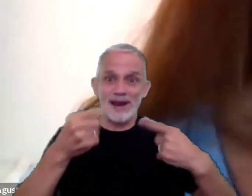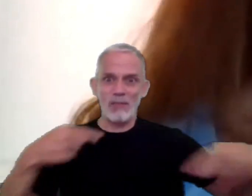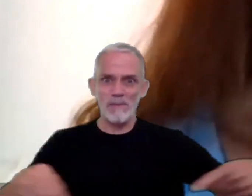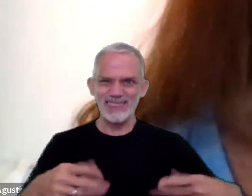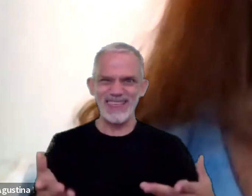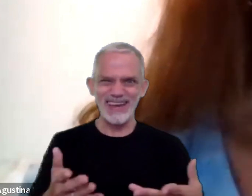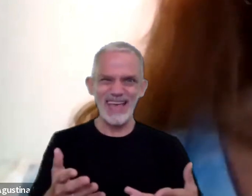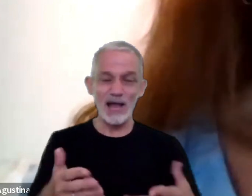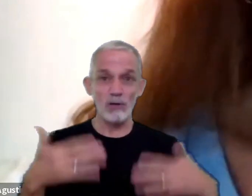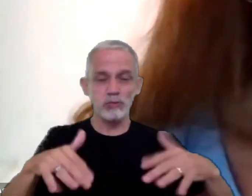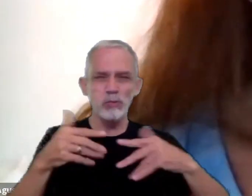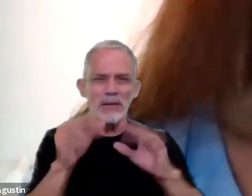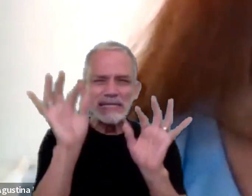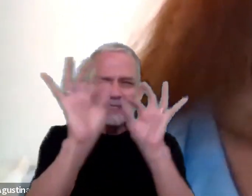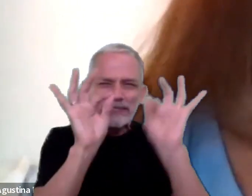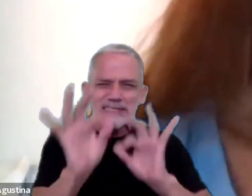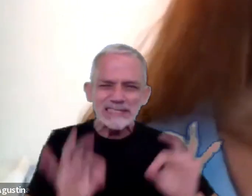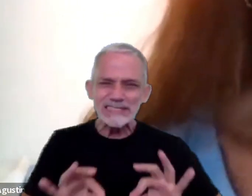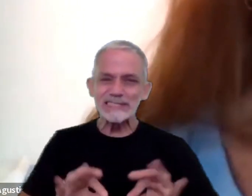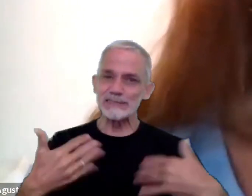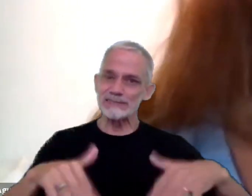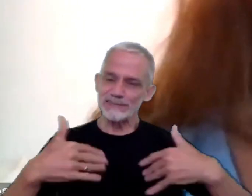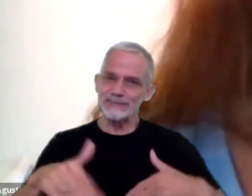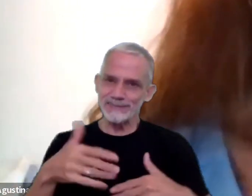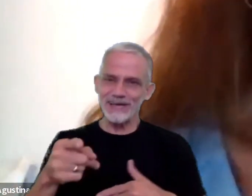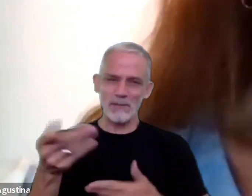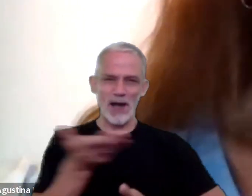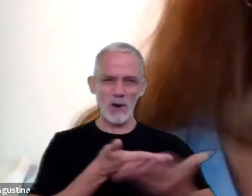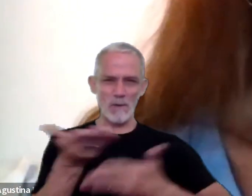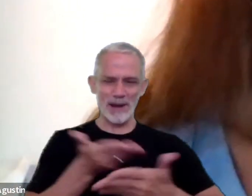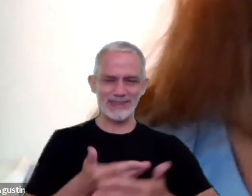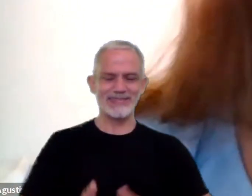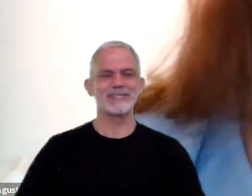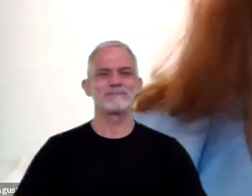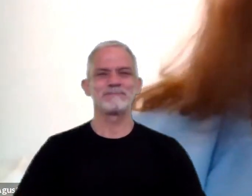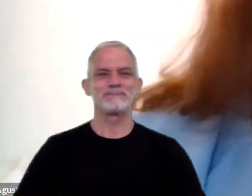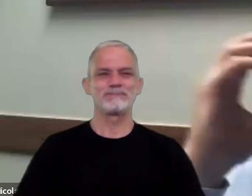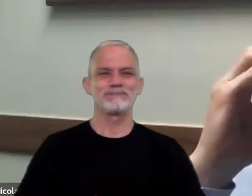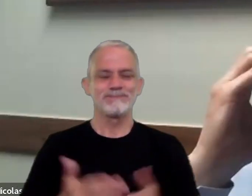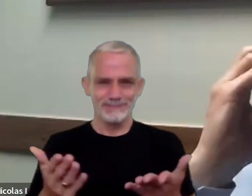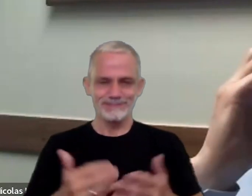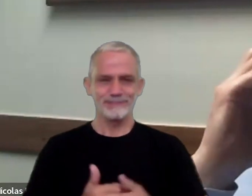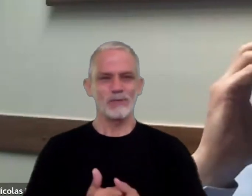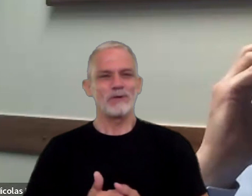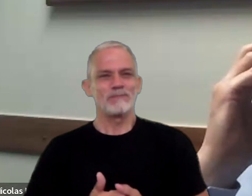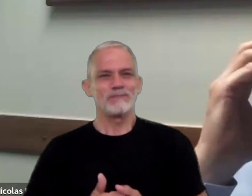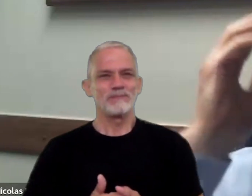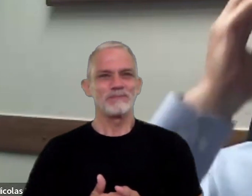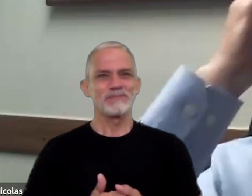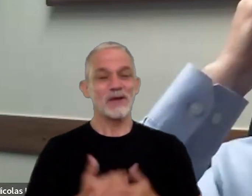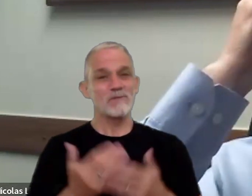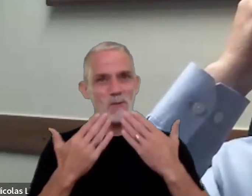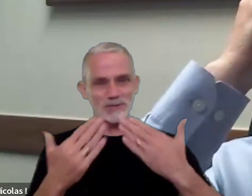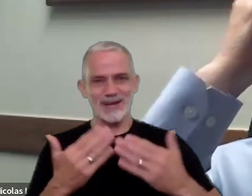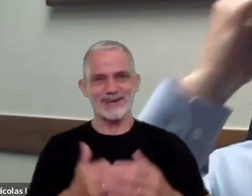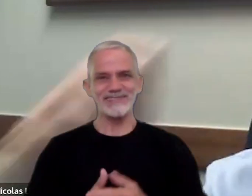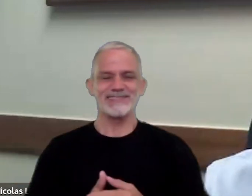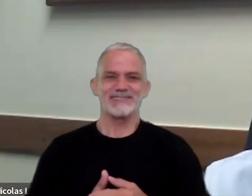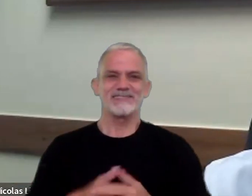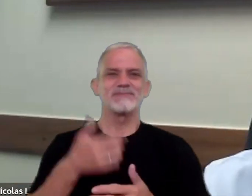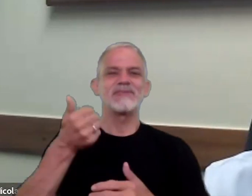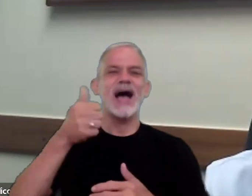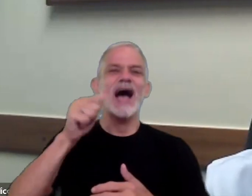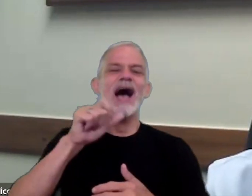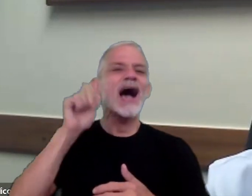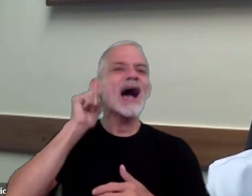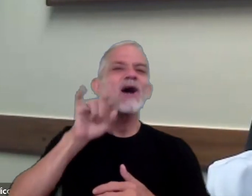tan detallado con el que vas a compartirnos bueno muchas gracias a vos